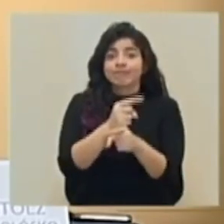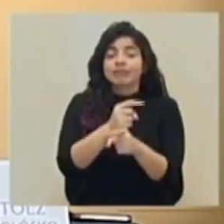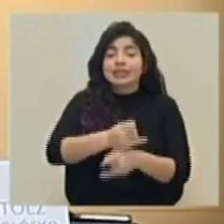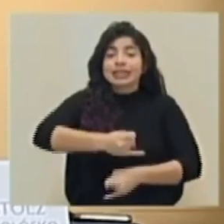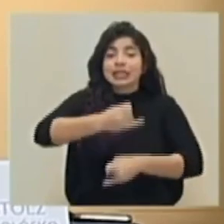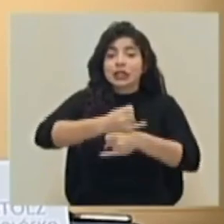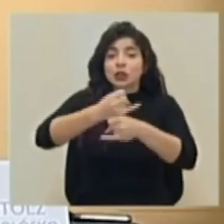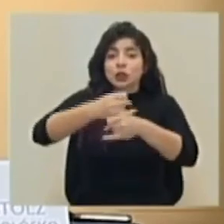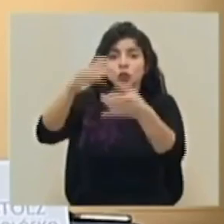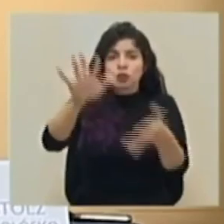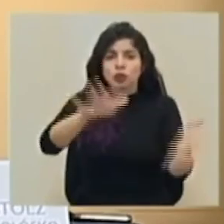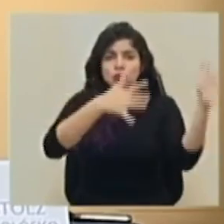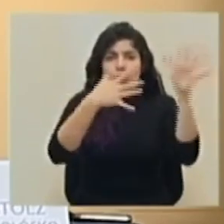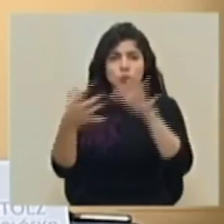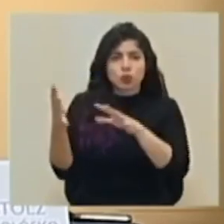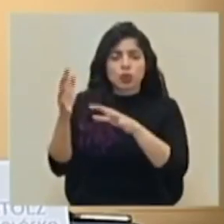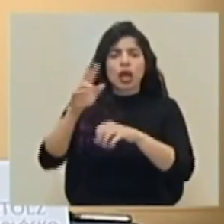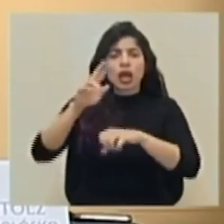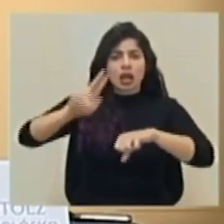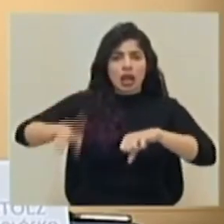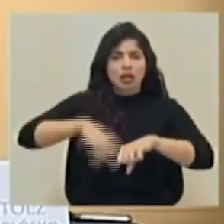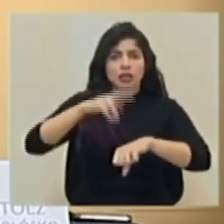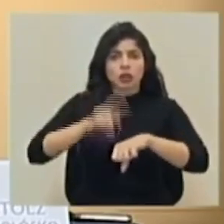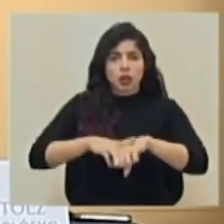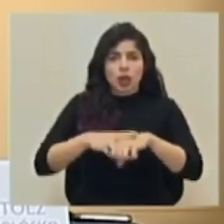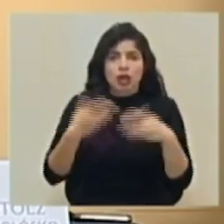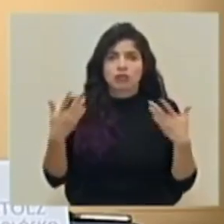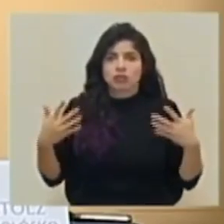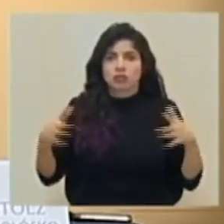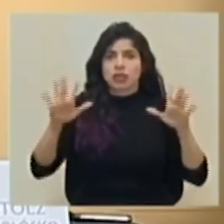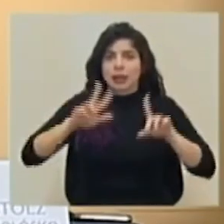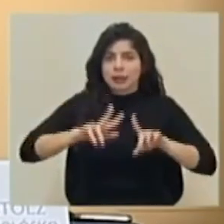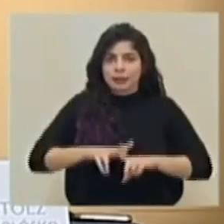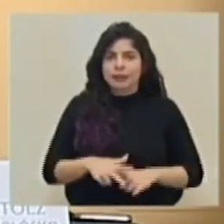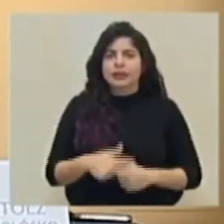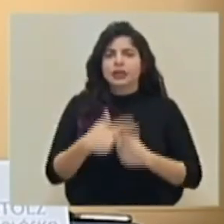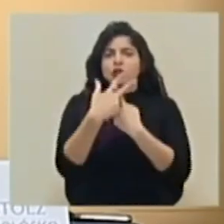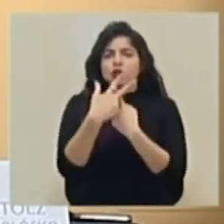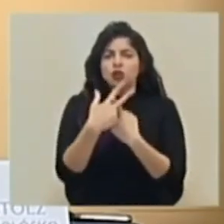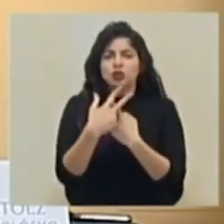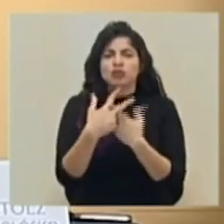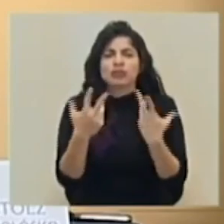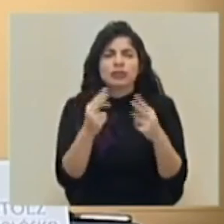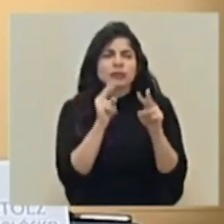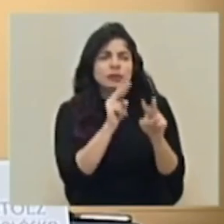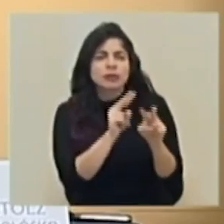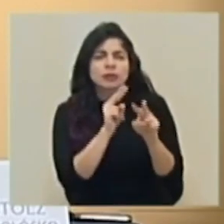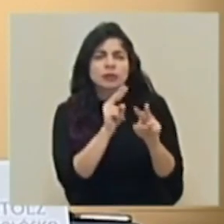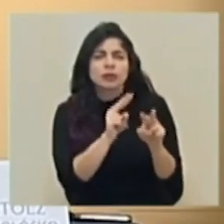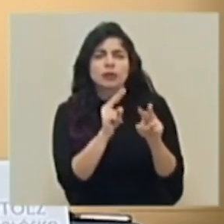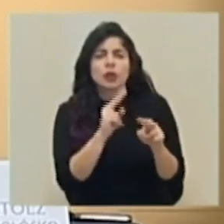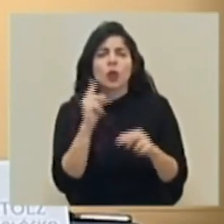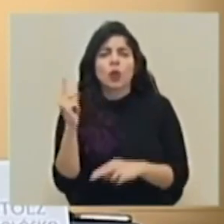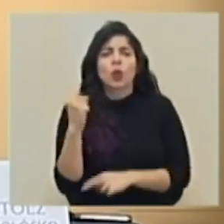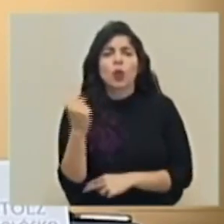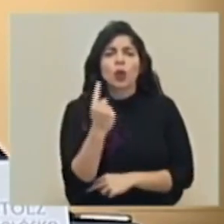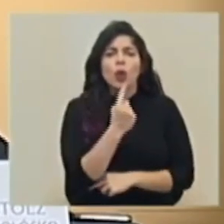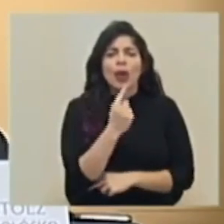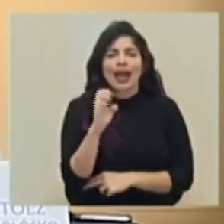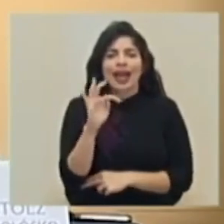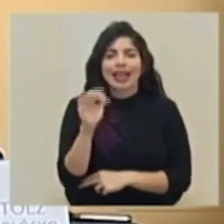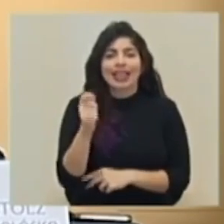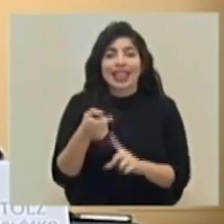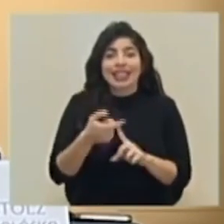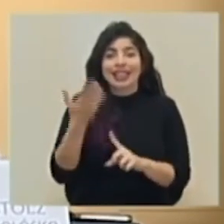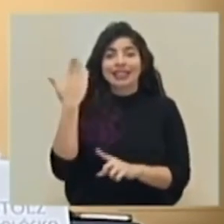Instituto Meteorológico Nacional inició el seguimiento del huracán ETA desde el día viernes y de hecho